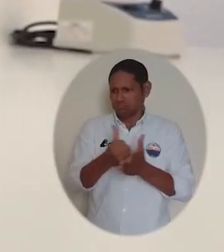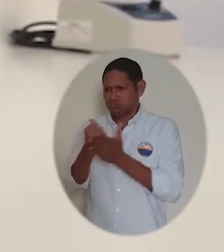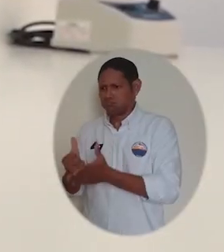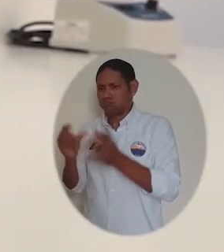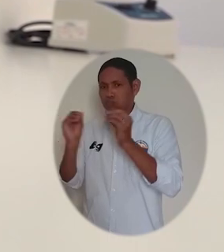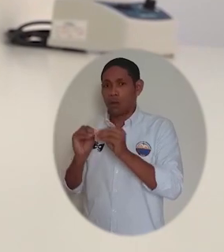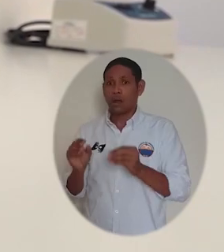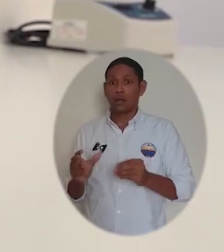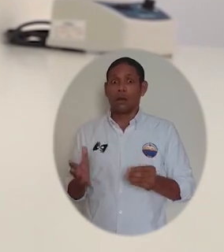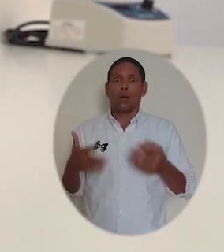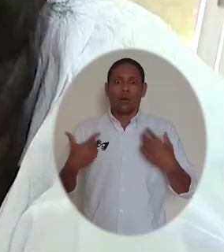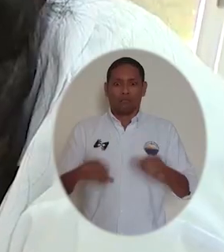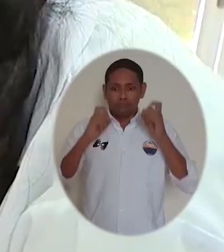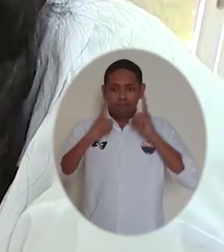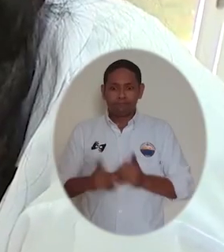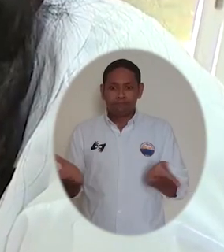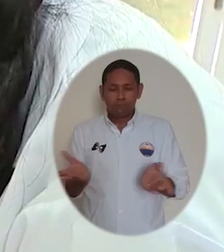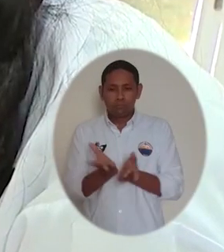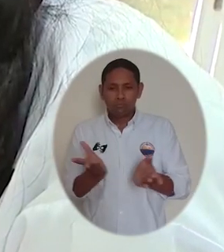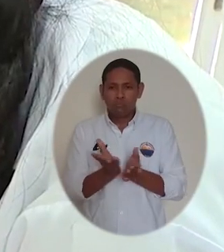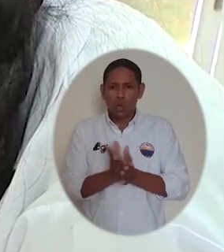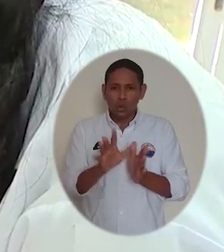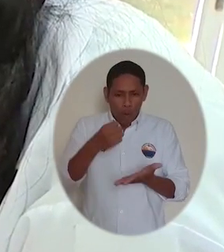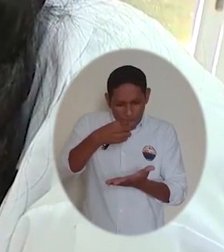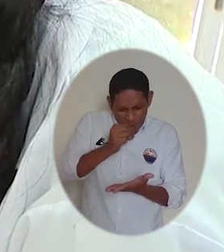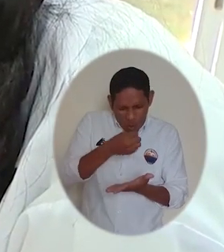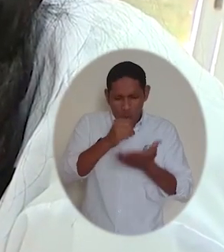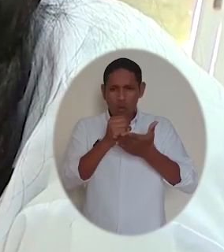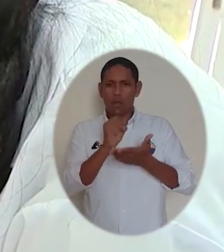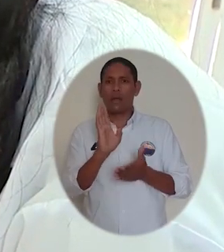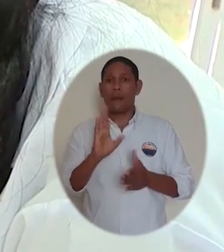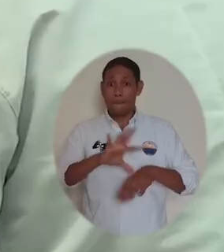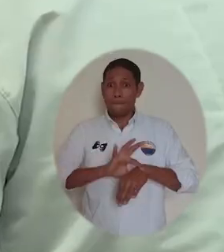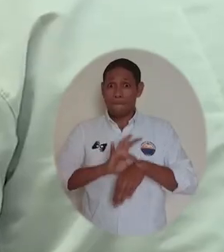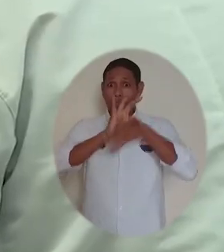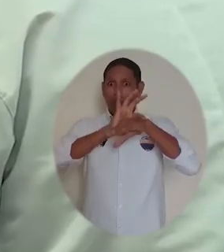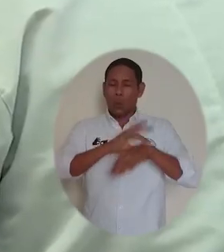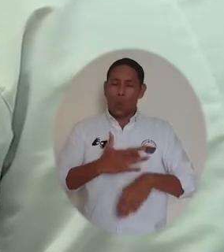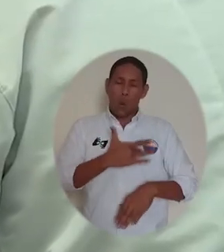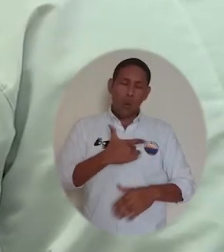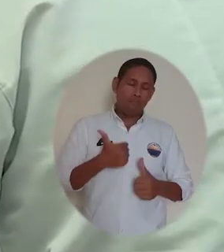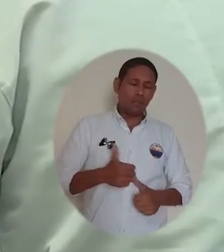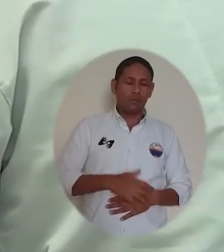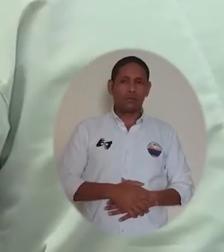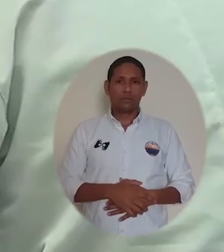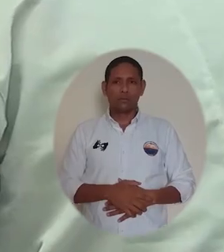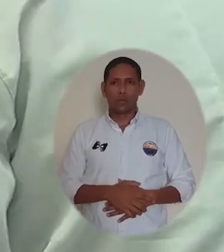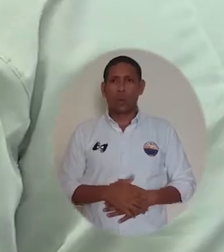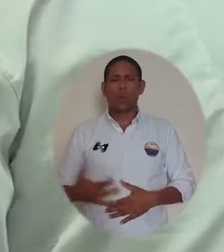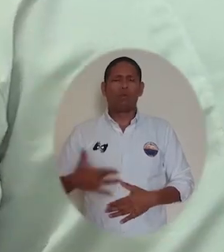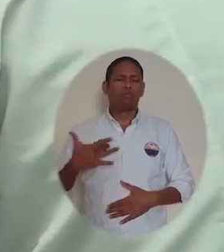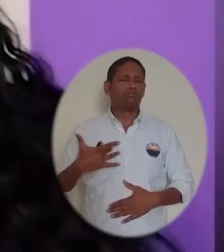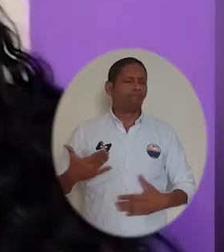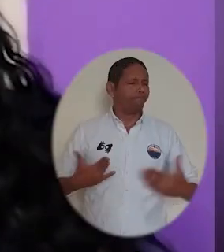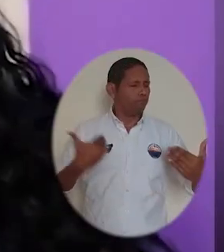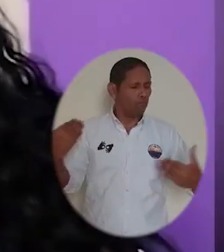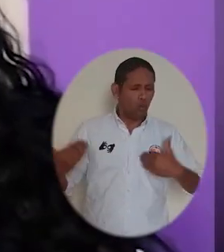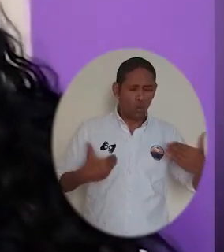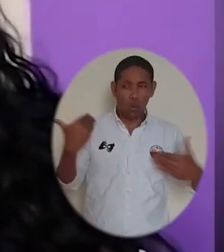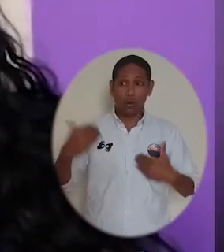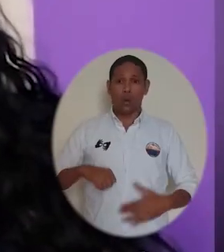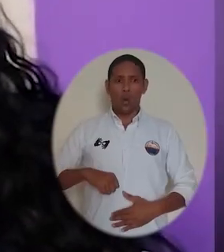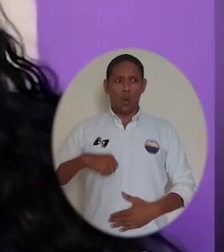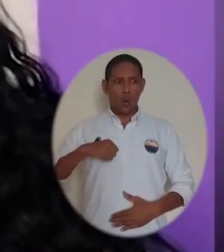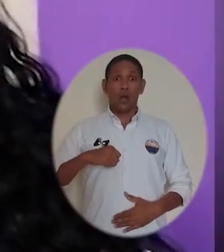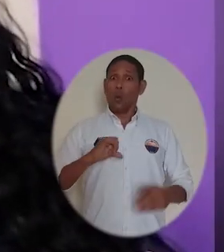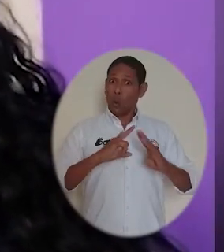será una herramienta invaluable en el desarrollo académico de los estudiantes de programas como biología y medicina. Me siento muy orgullosa de la